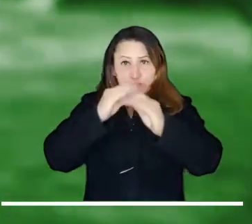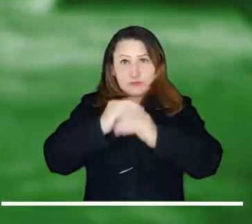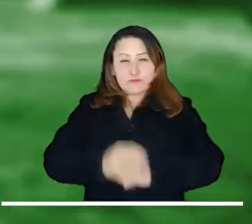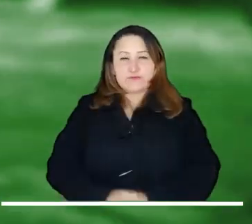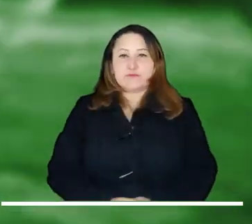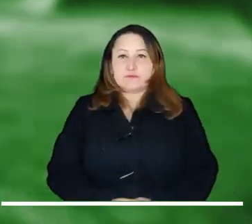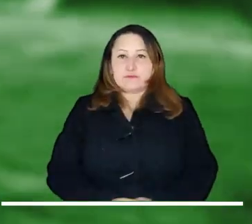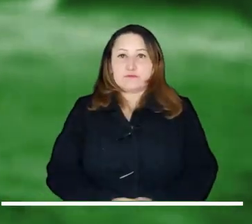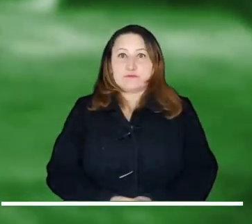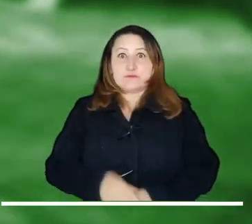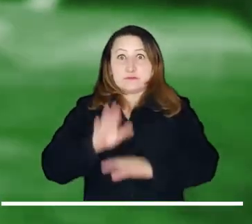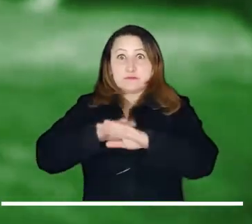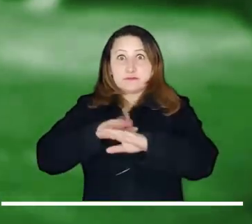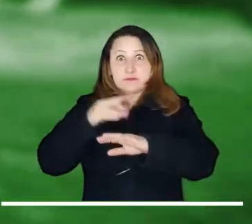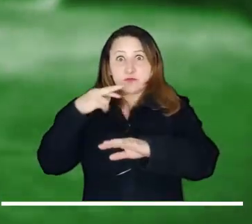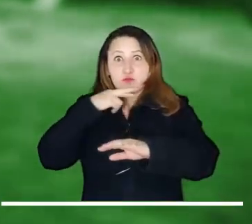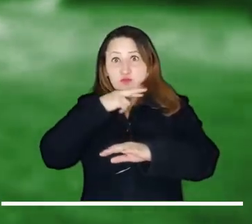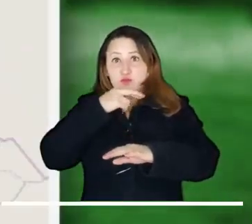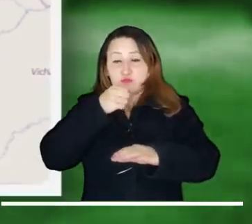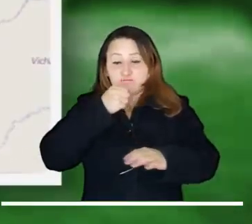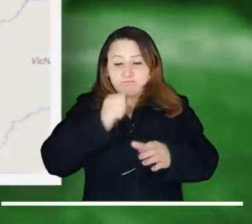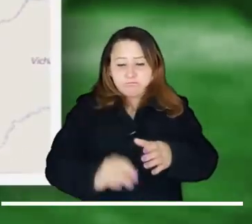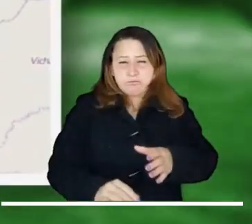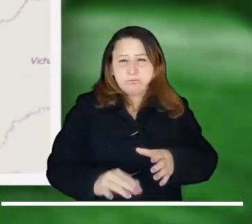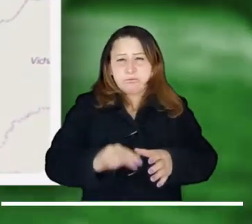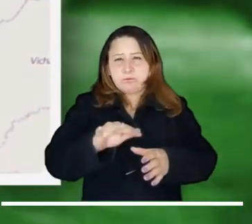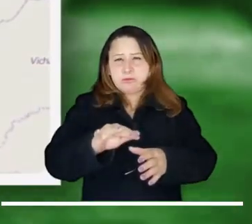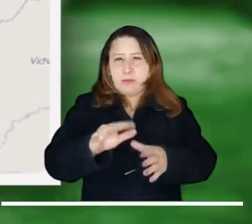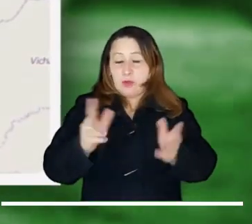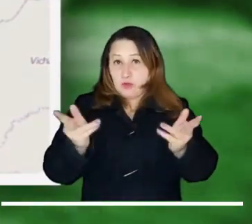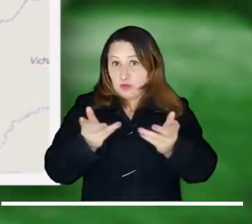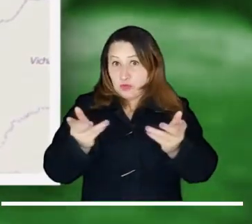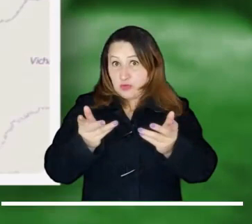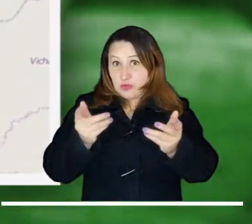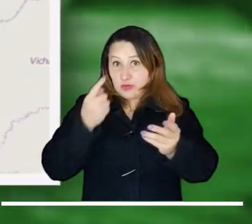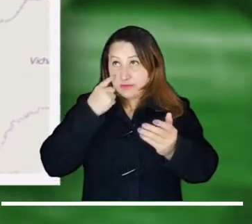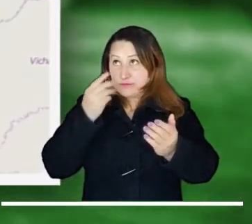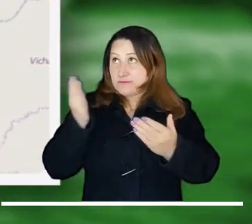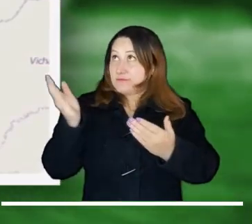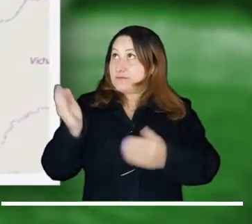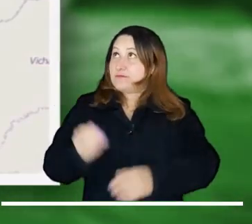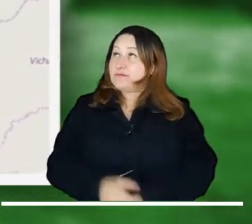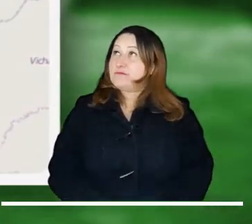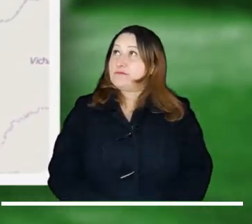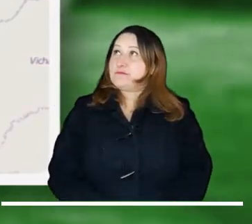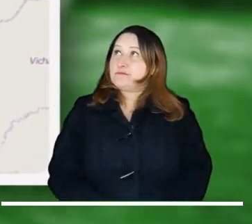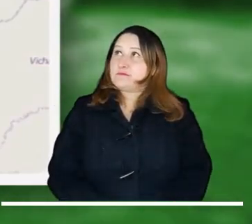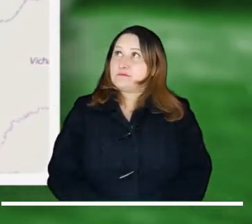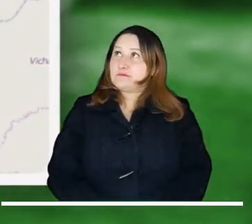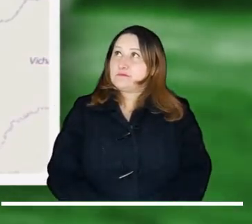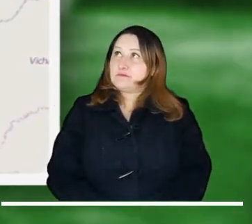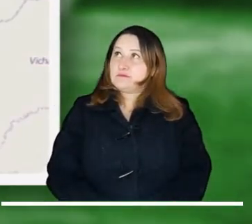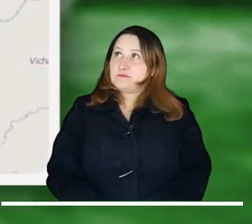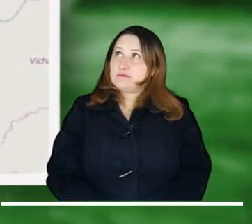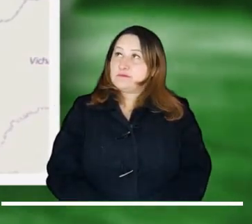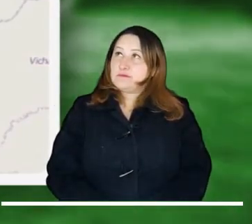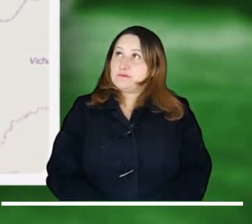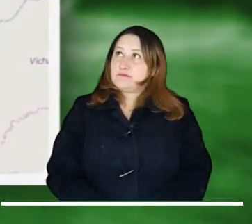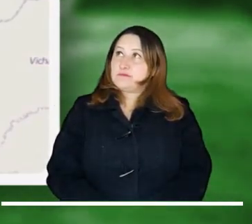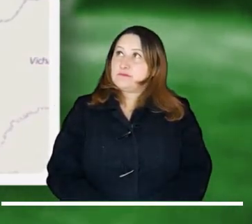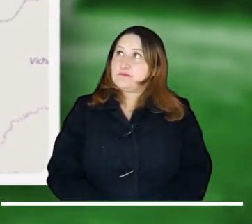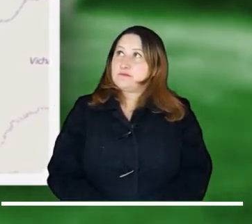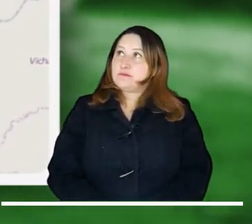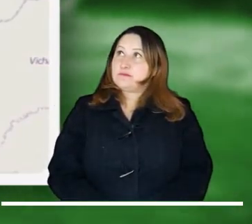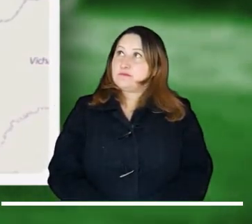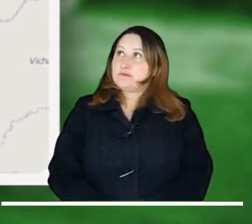las alertas más relevantes de la noche. Alerta roja por crecientes súbitas en la quebrada piñalera afluente a la